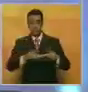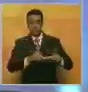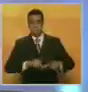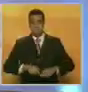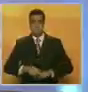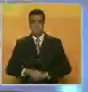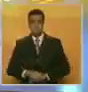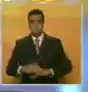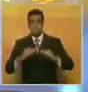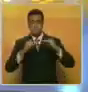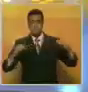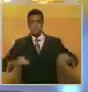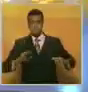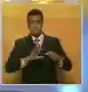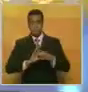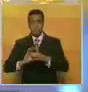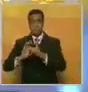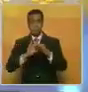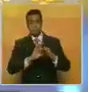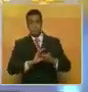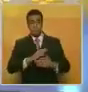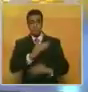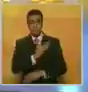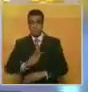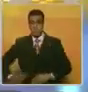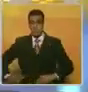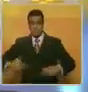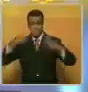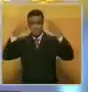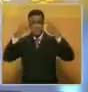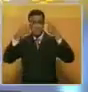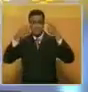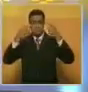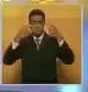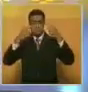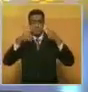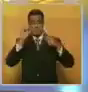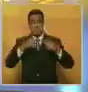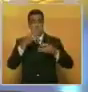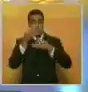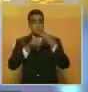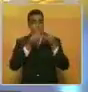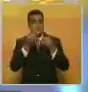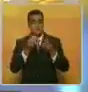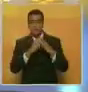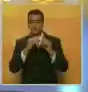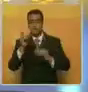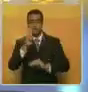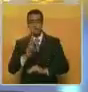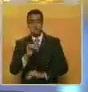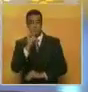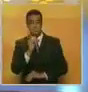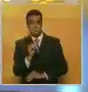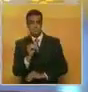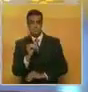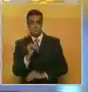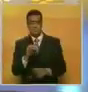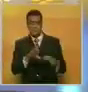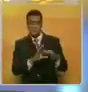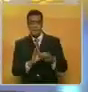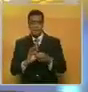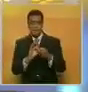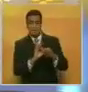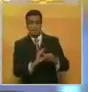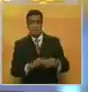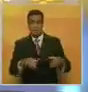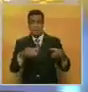La mesa de la unidad exhortó al presidente de la República, Hugo Chávez, a que dé una explicación al país sobre las denuncias de supuestas alianzas con los